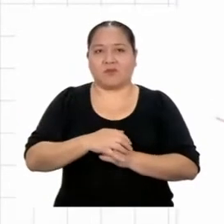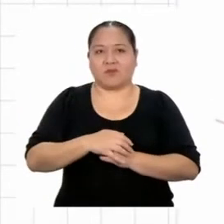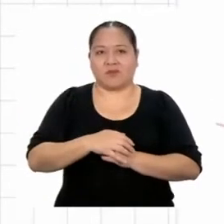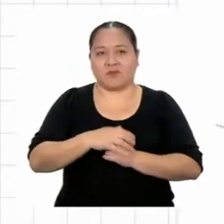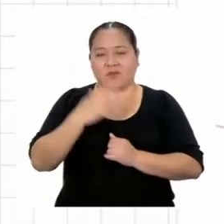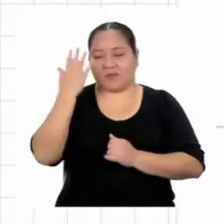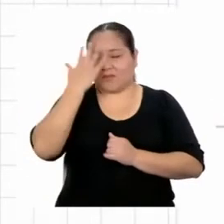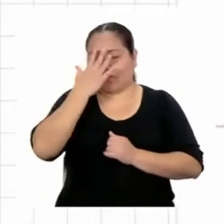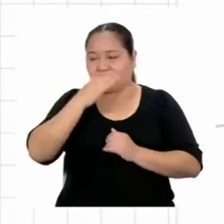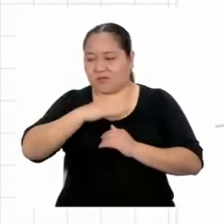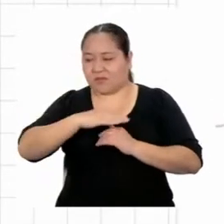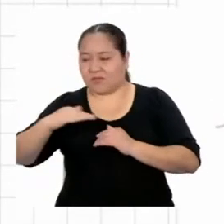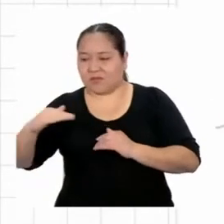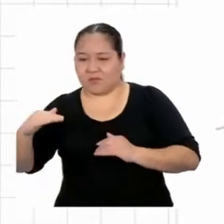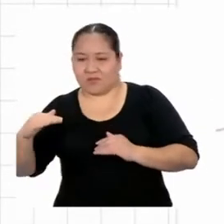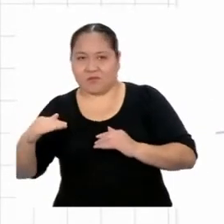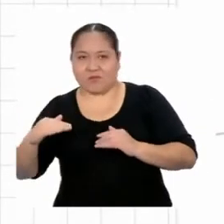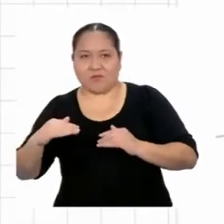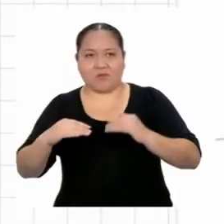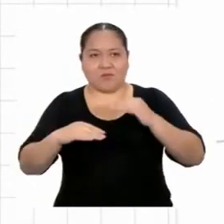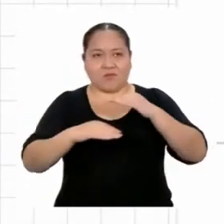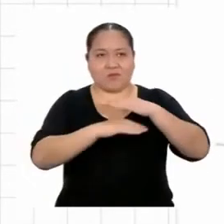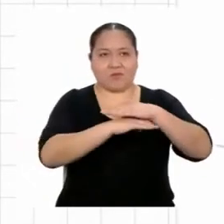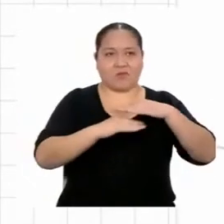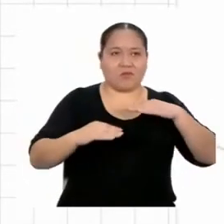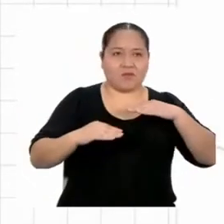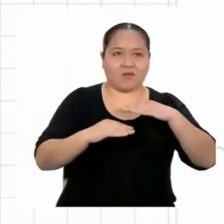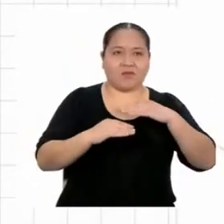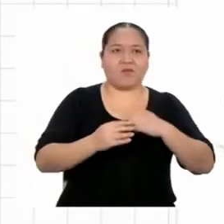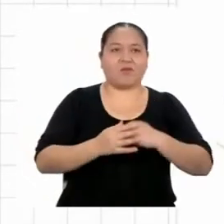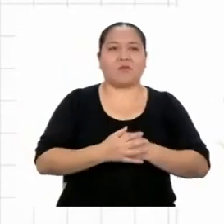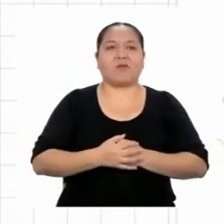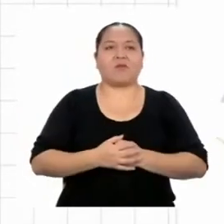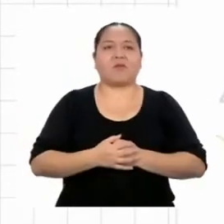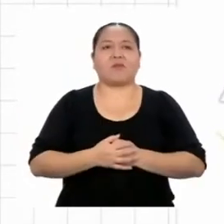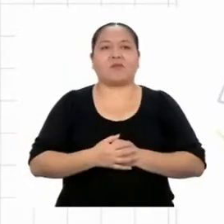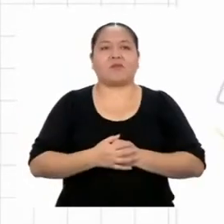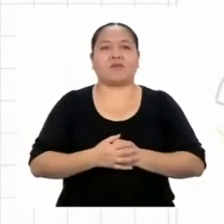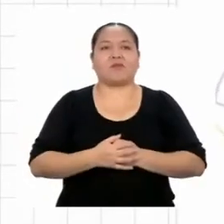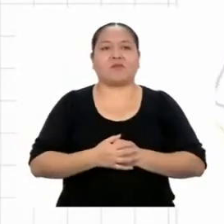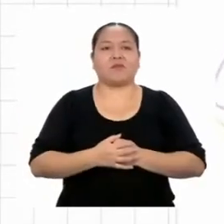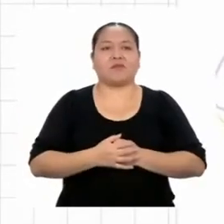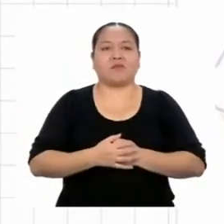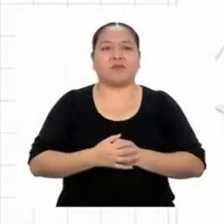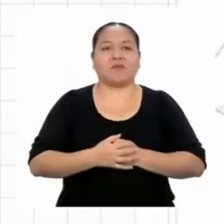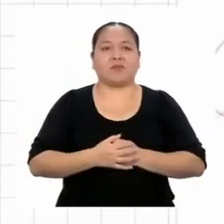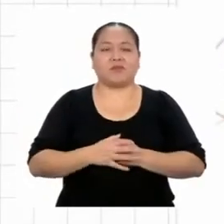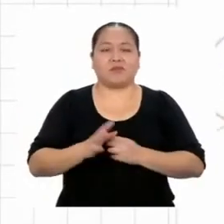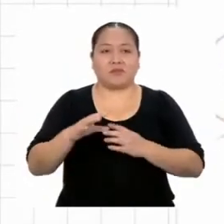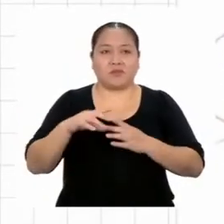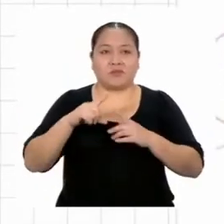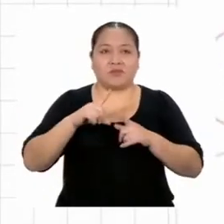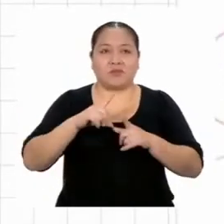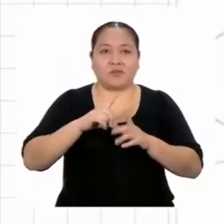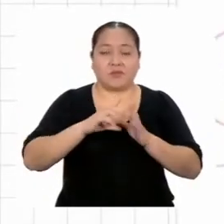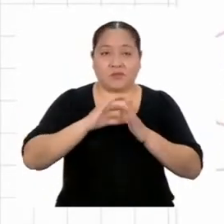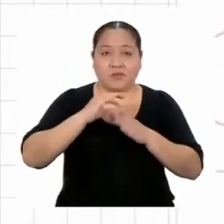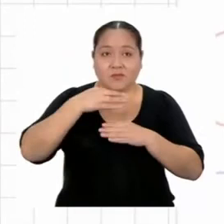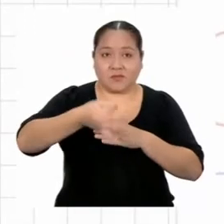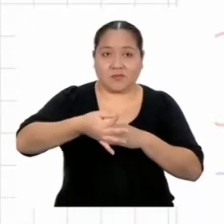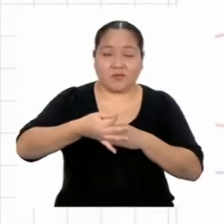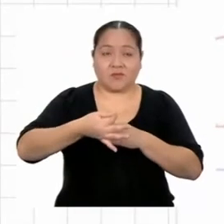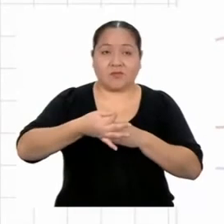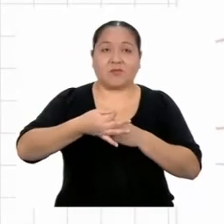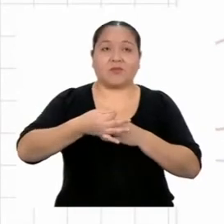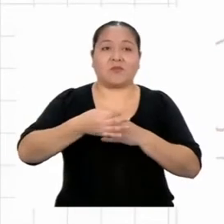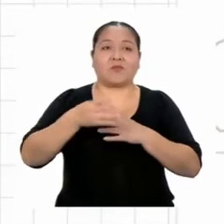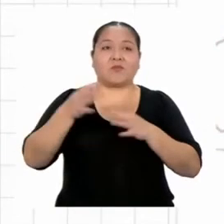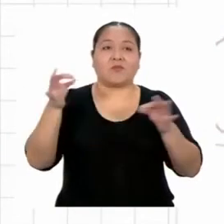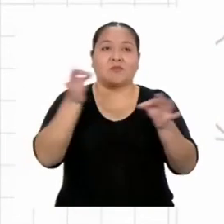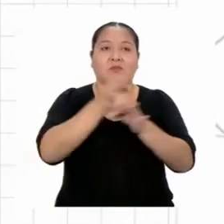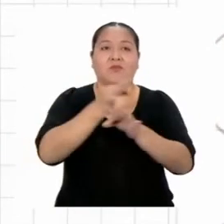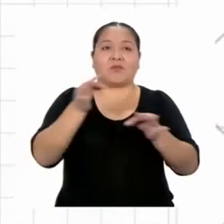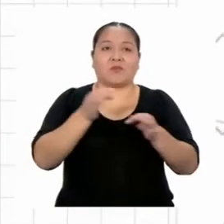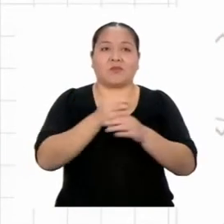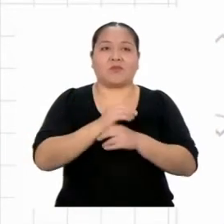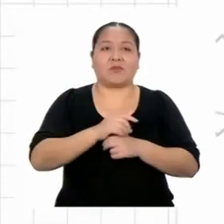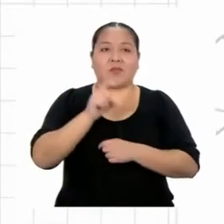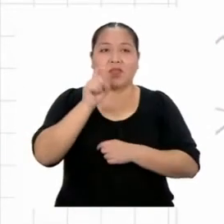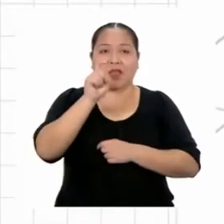sombra del edificio sobre la longitud de mi sombra. Y luego, solo reemplazamos datos. X